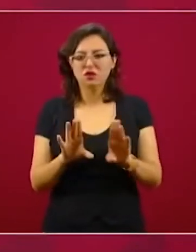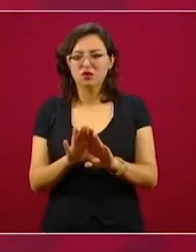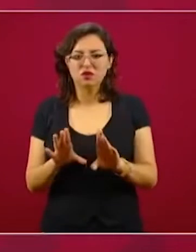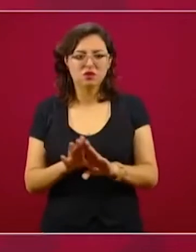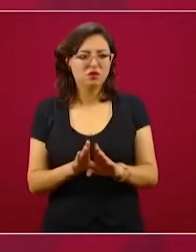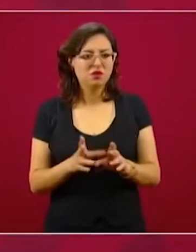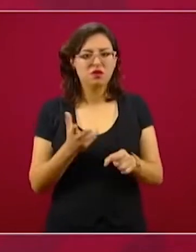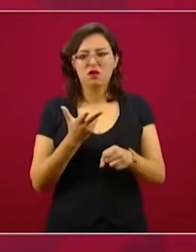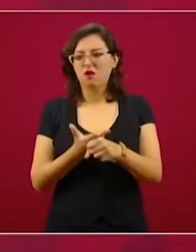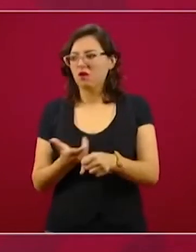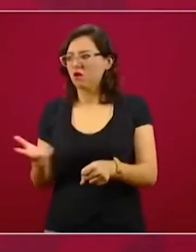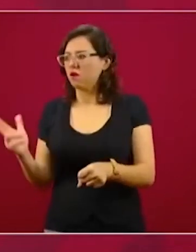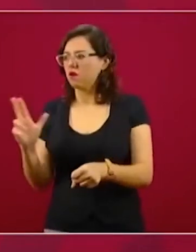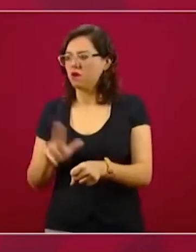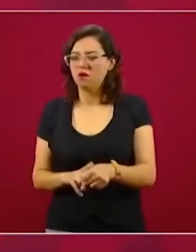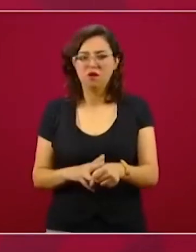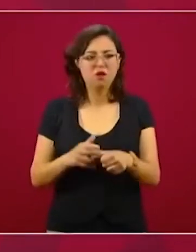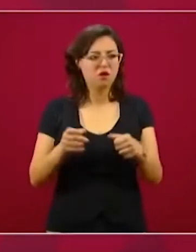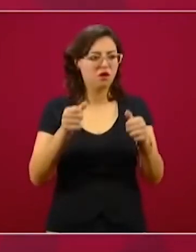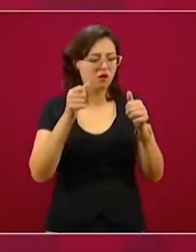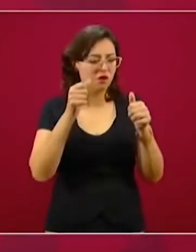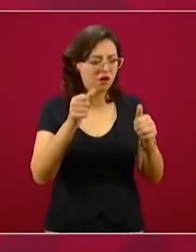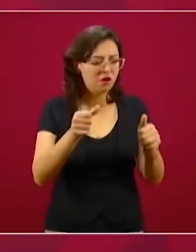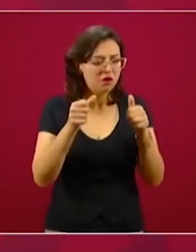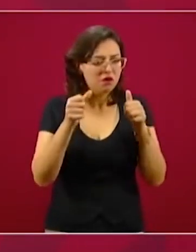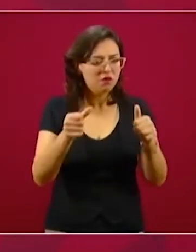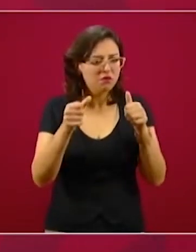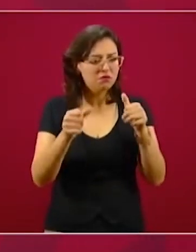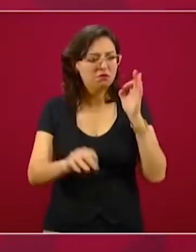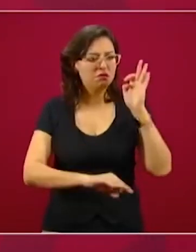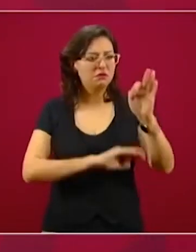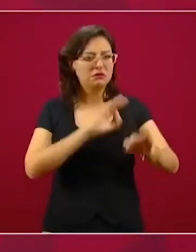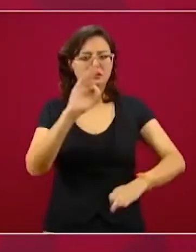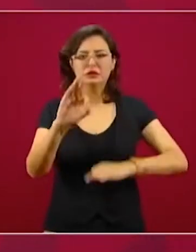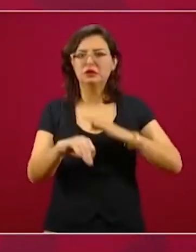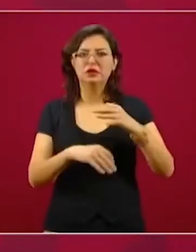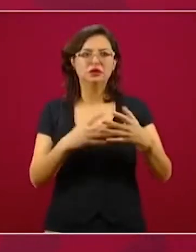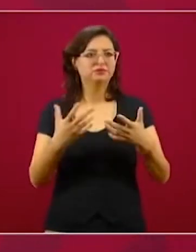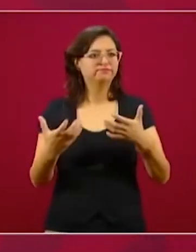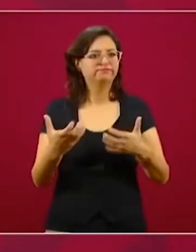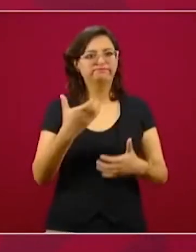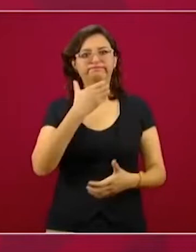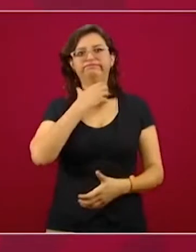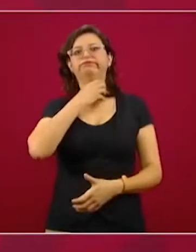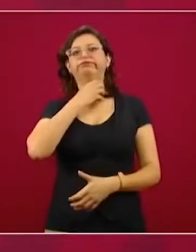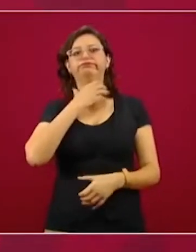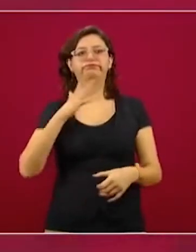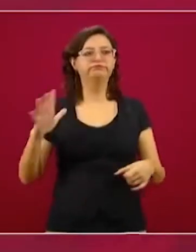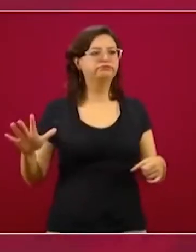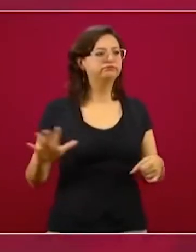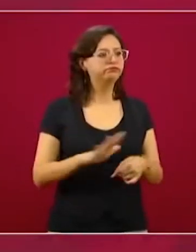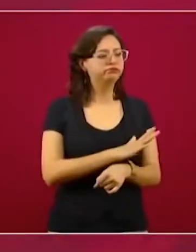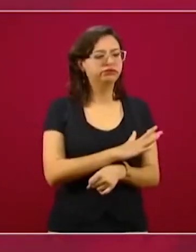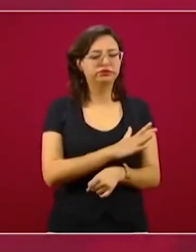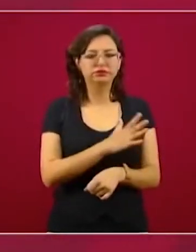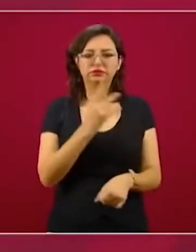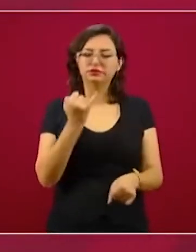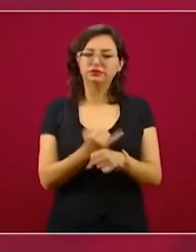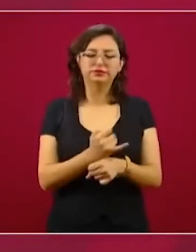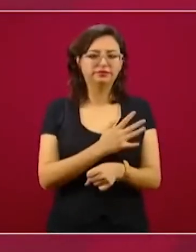atender a enfermos